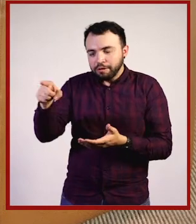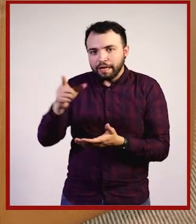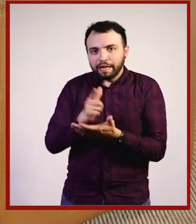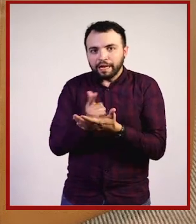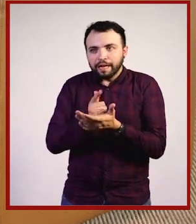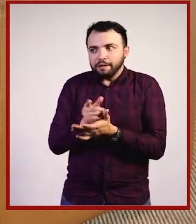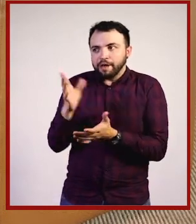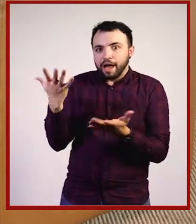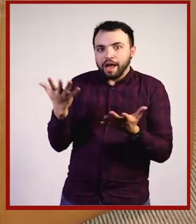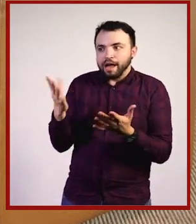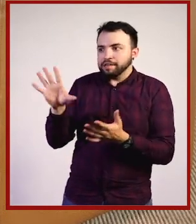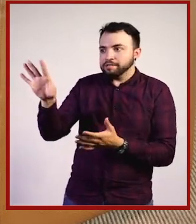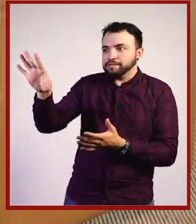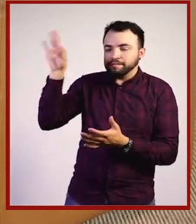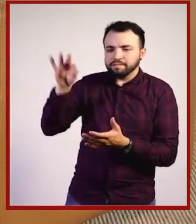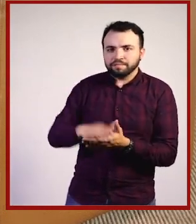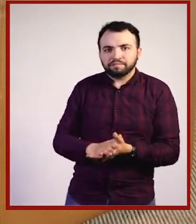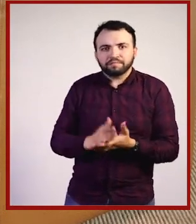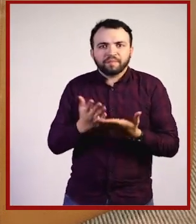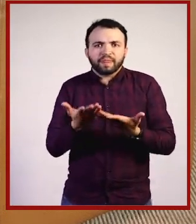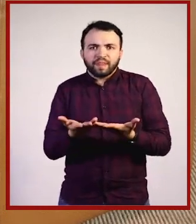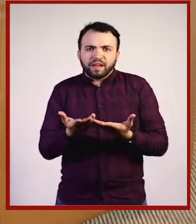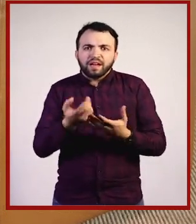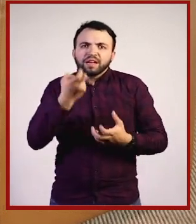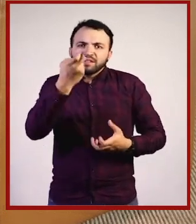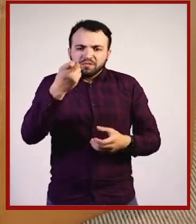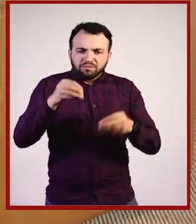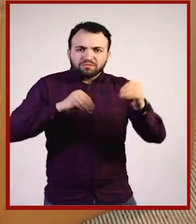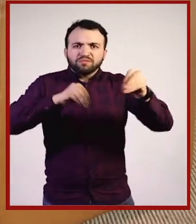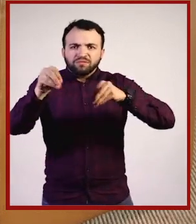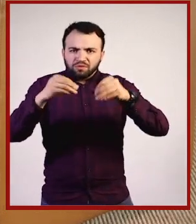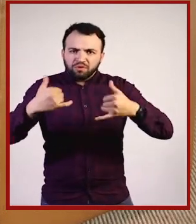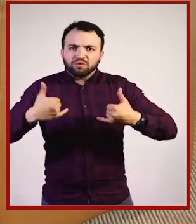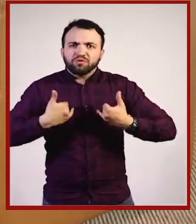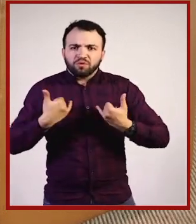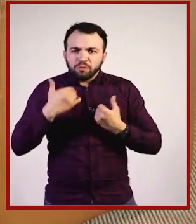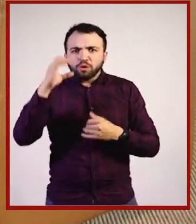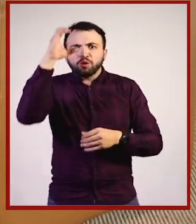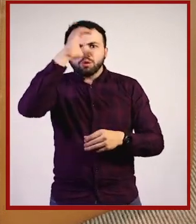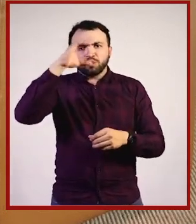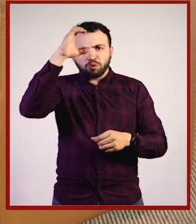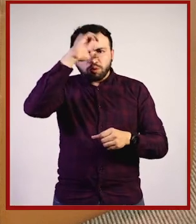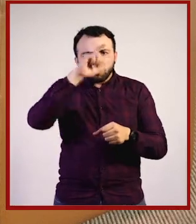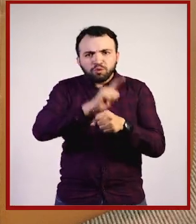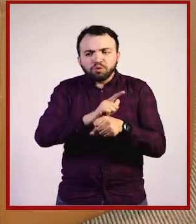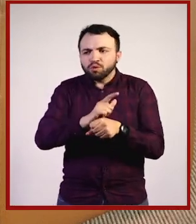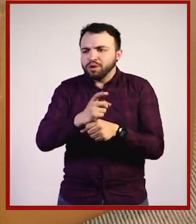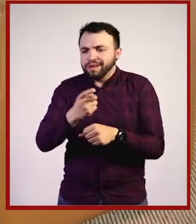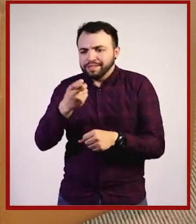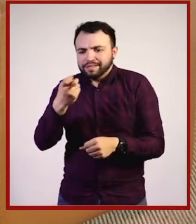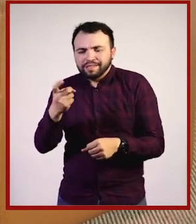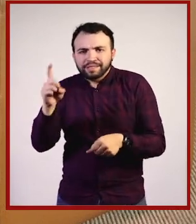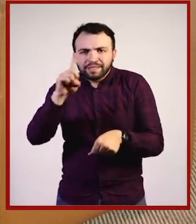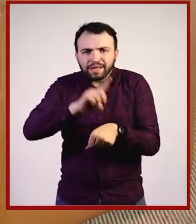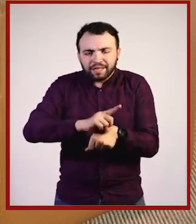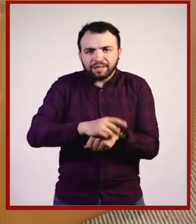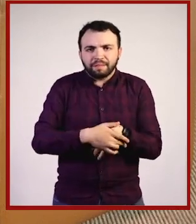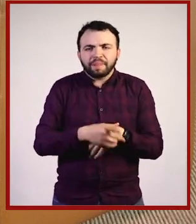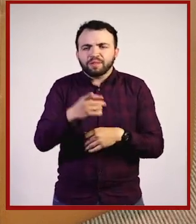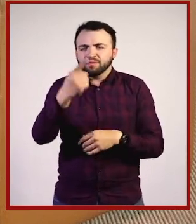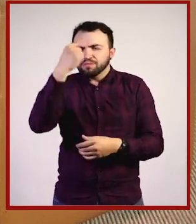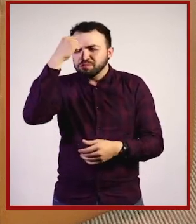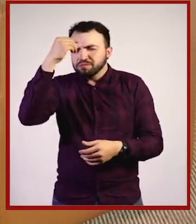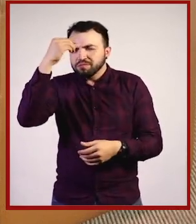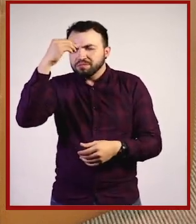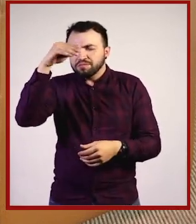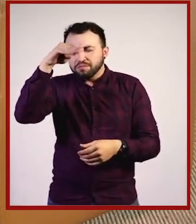justo de este movimiento de jóvenes y de la cultura que estamos viviendo hoy en día, ¿qué opinas de la cultura cívica en México? Bueno,